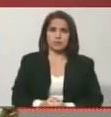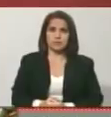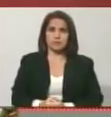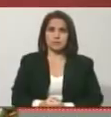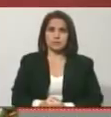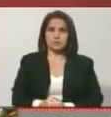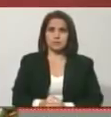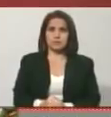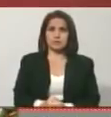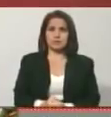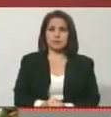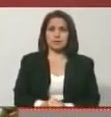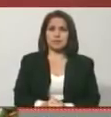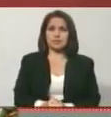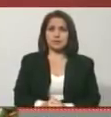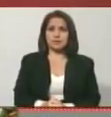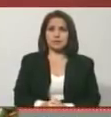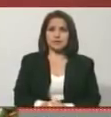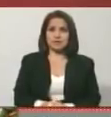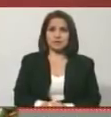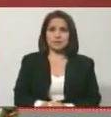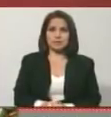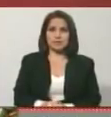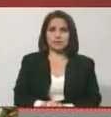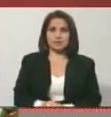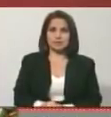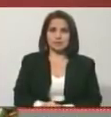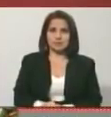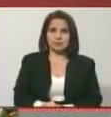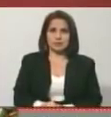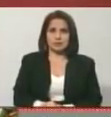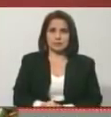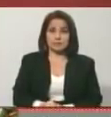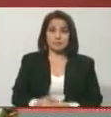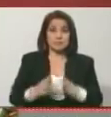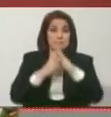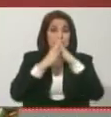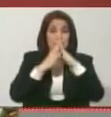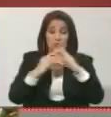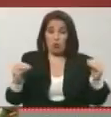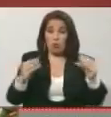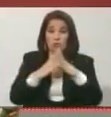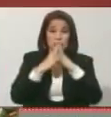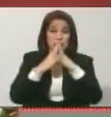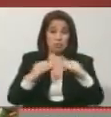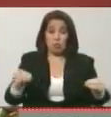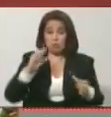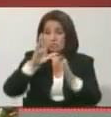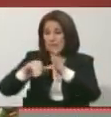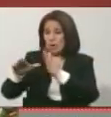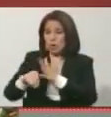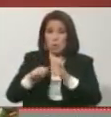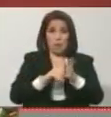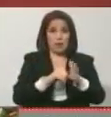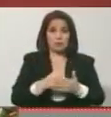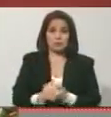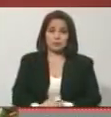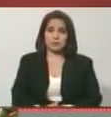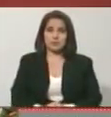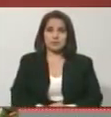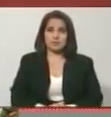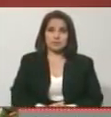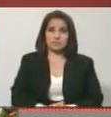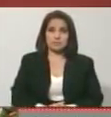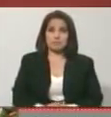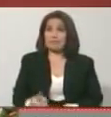Se llevaron hasta las, ¿cómo se las cerraduras. Que eran las de bronce, se las robaron. Y antier se